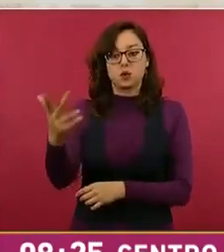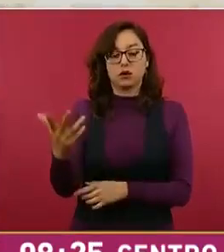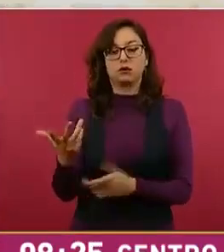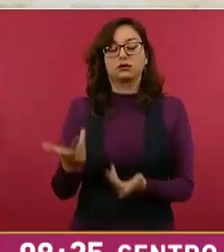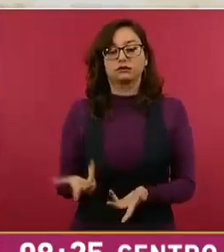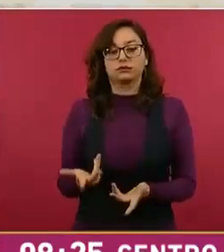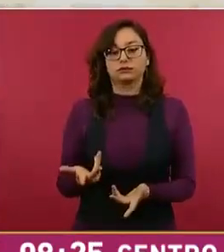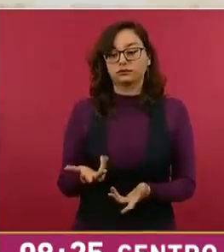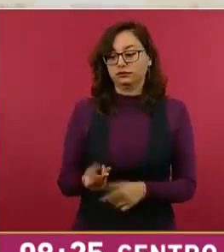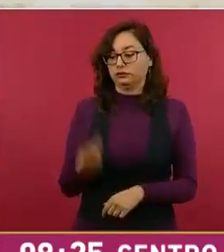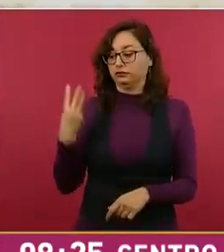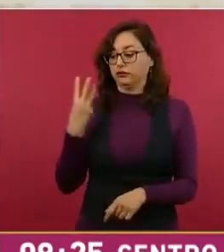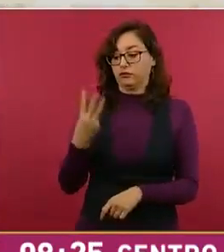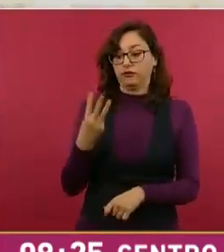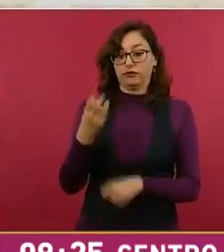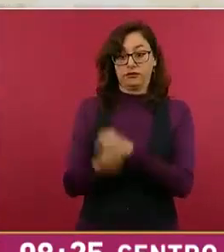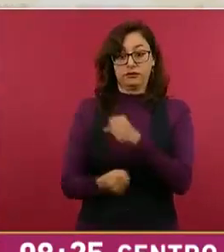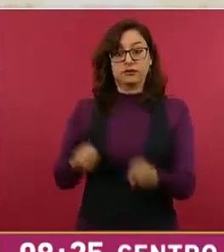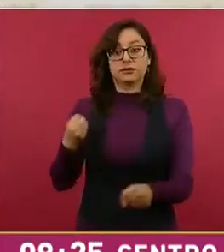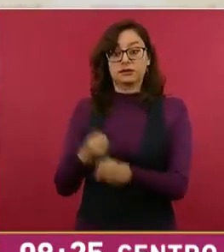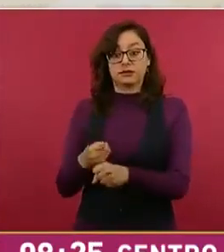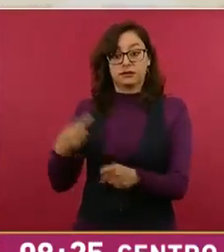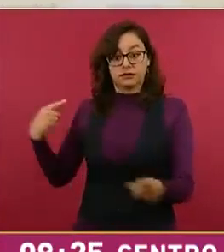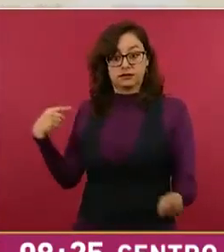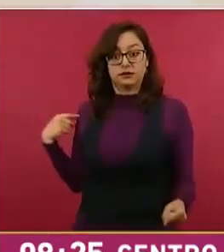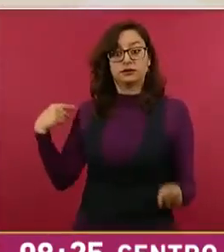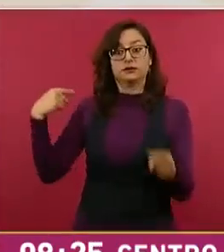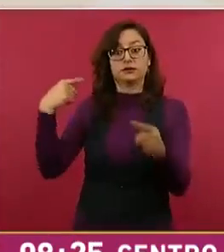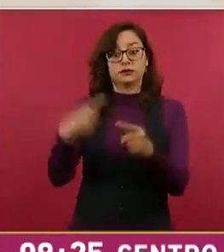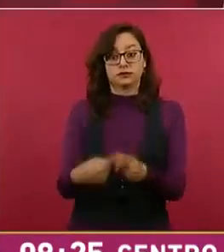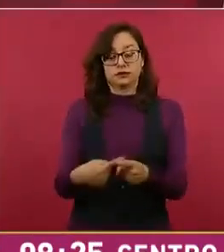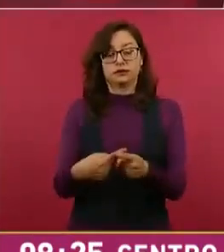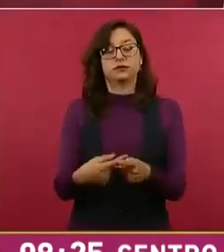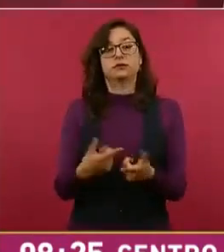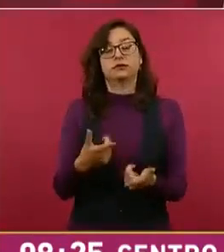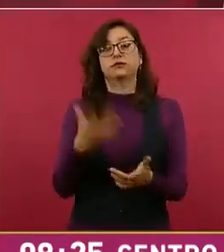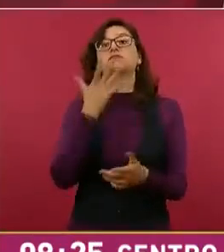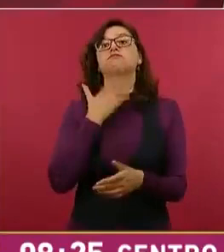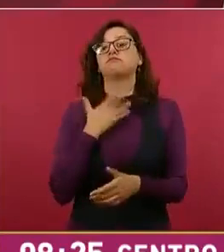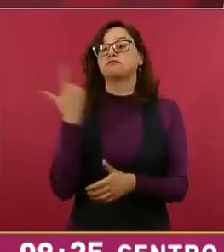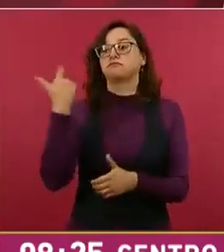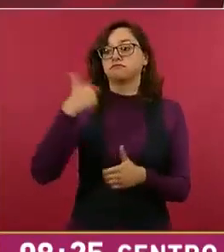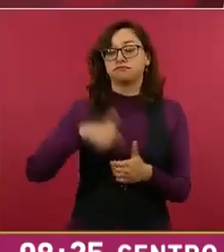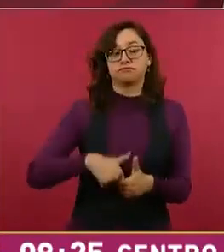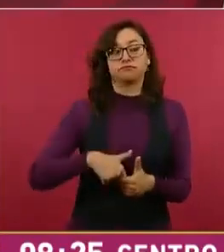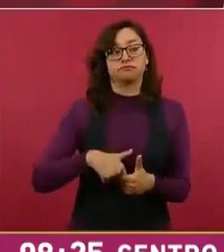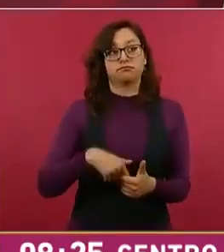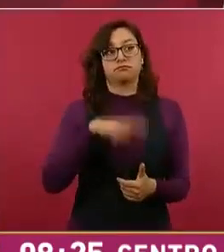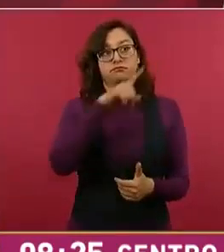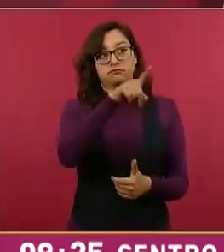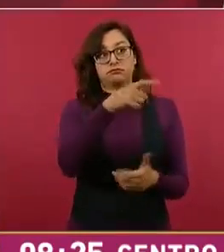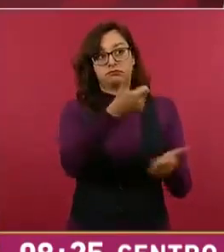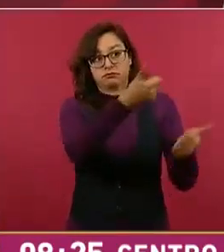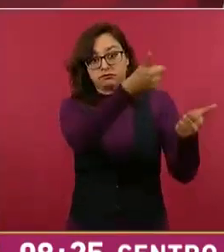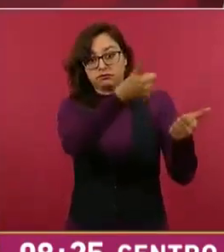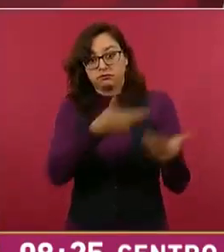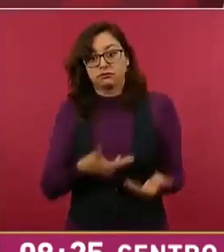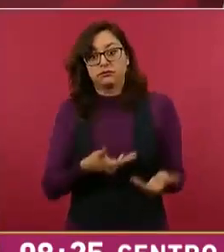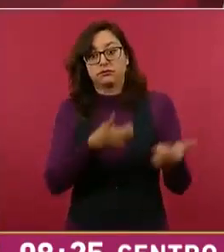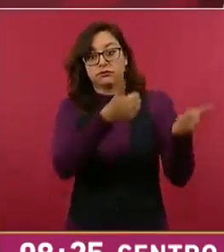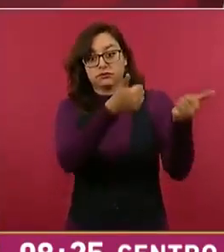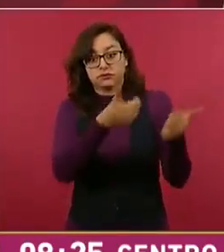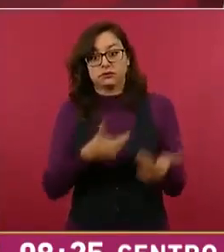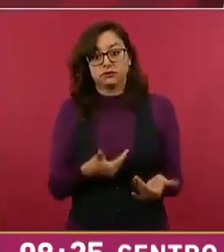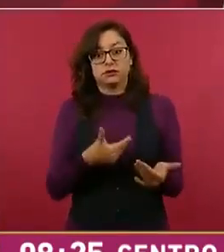casi el 50 por ciento de las gasolinas y como tú lo mencionas, ya con